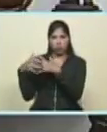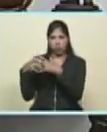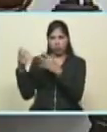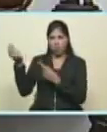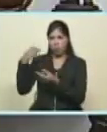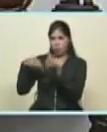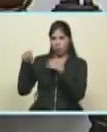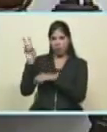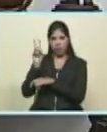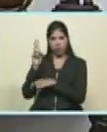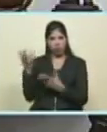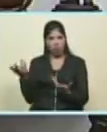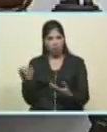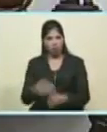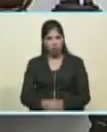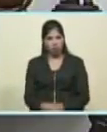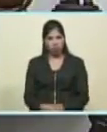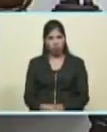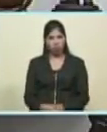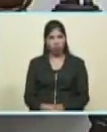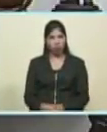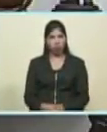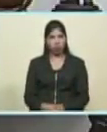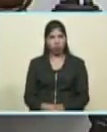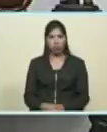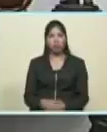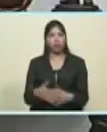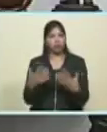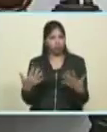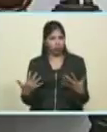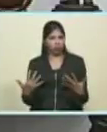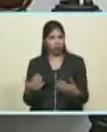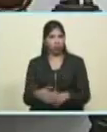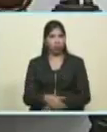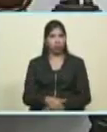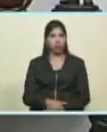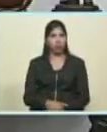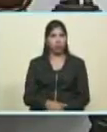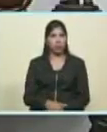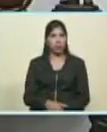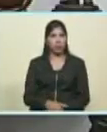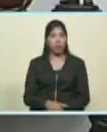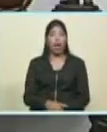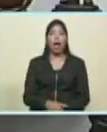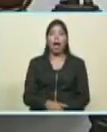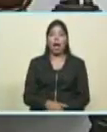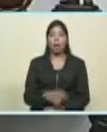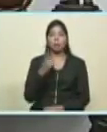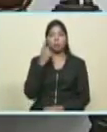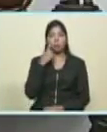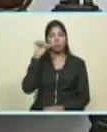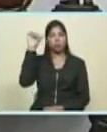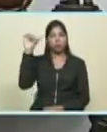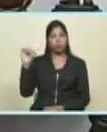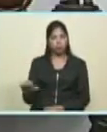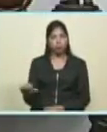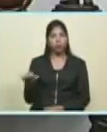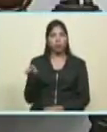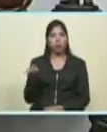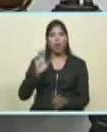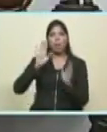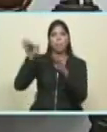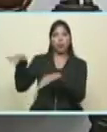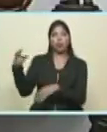viejos imperios coloniales europeos que declaran contra Venezuela, toman partido por los